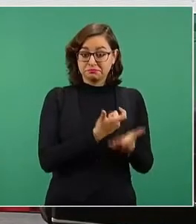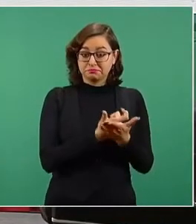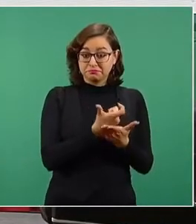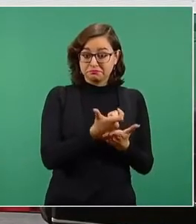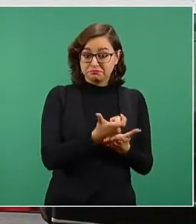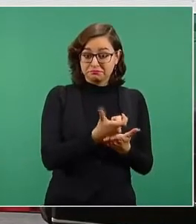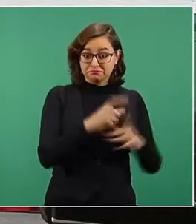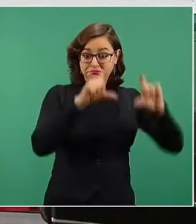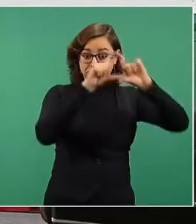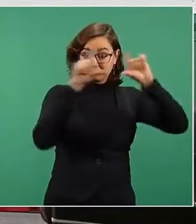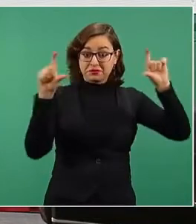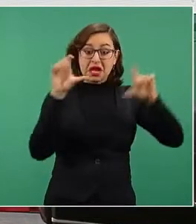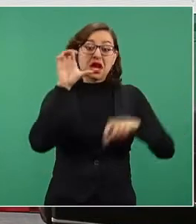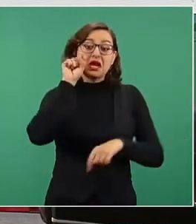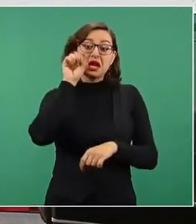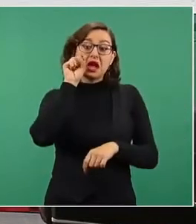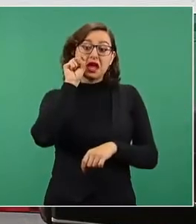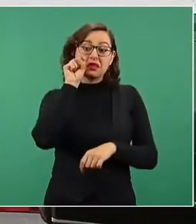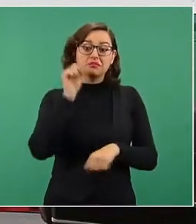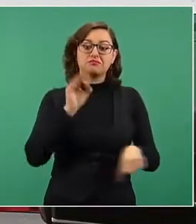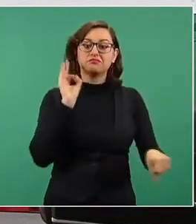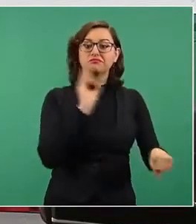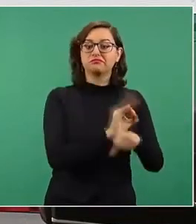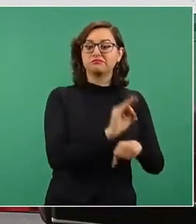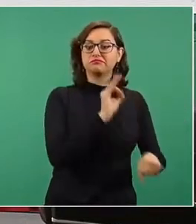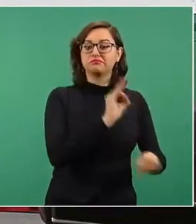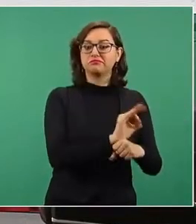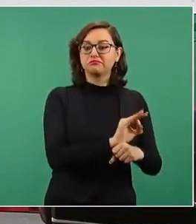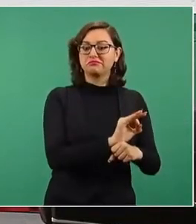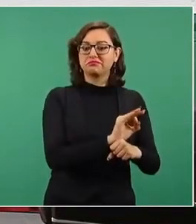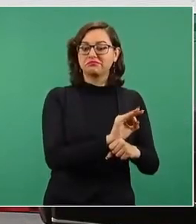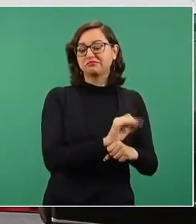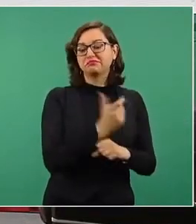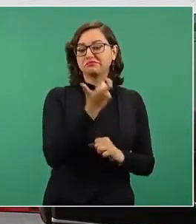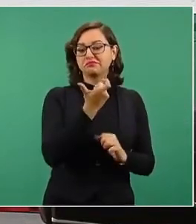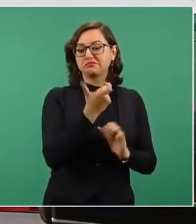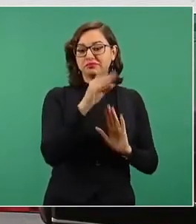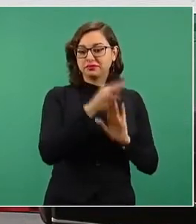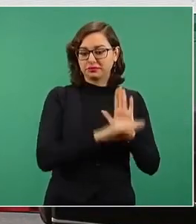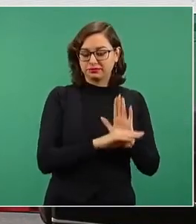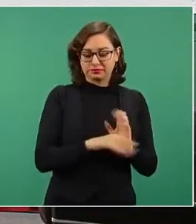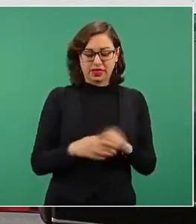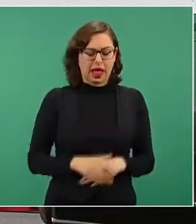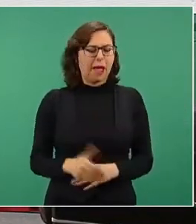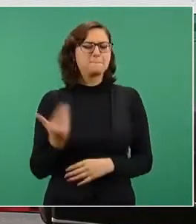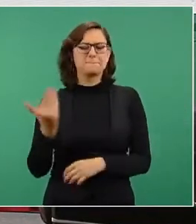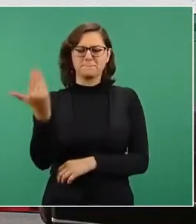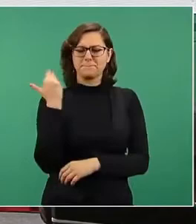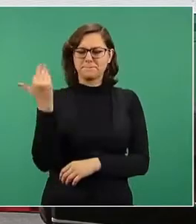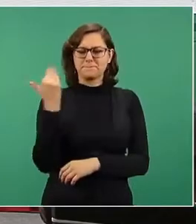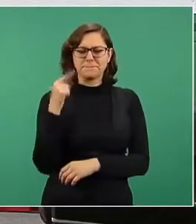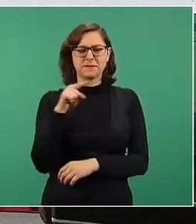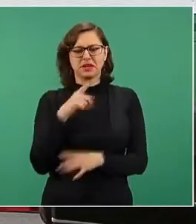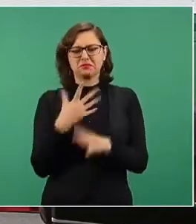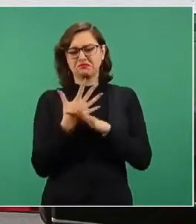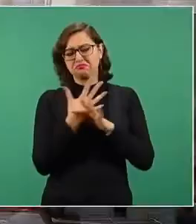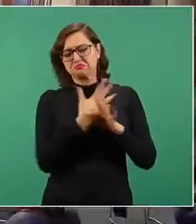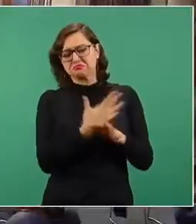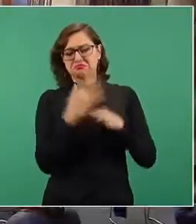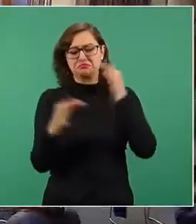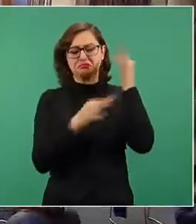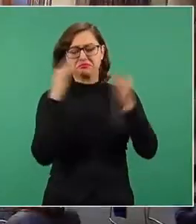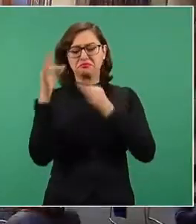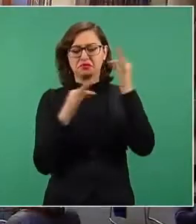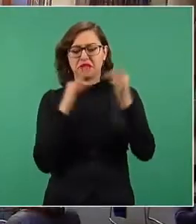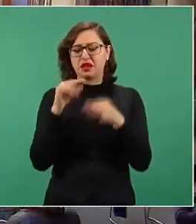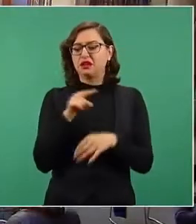Esto. Por ahí decían, sacaron algunas publicaciones, que el licenciado Bartledo, que el presidente se